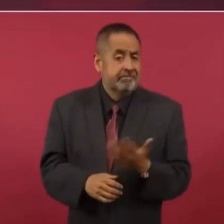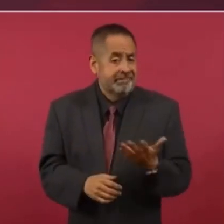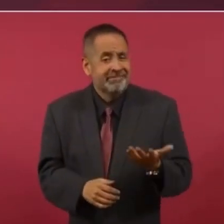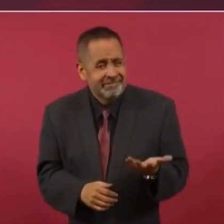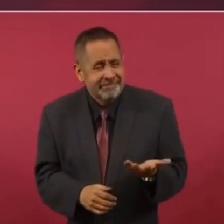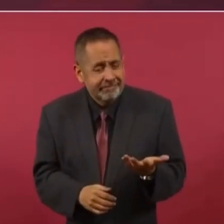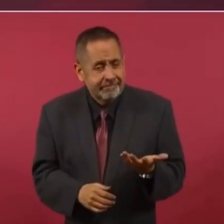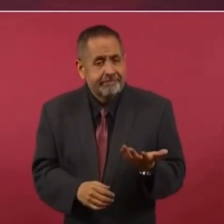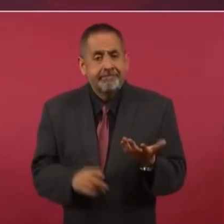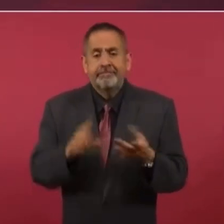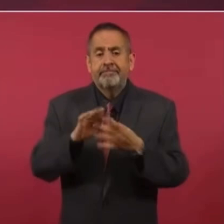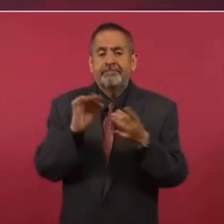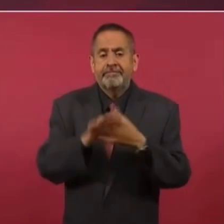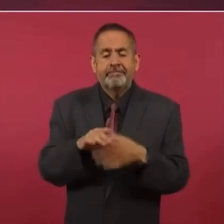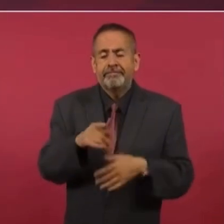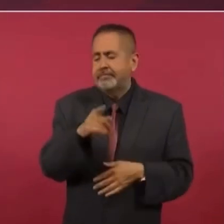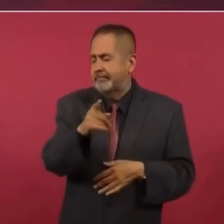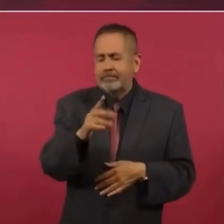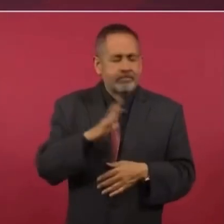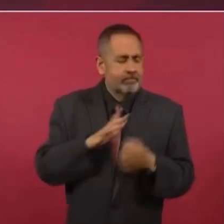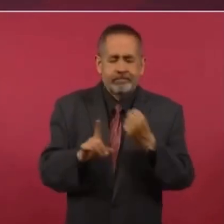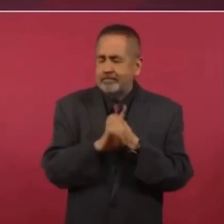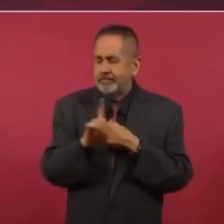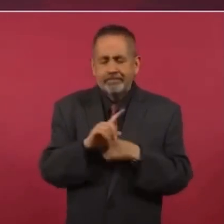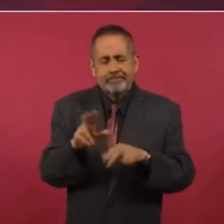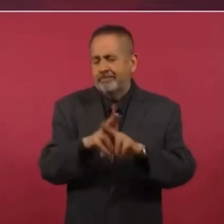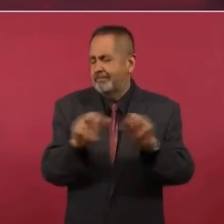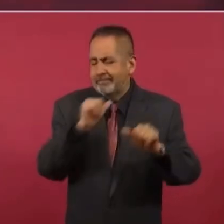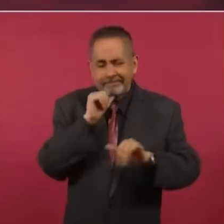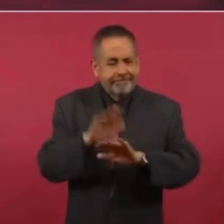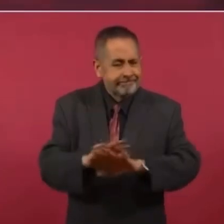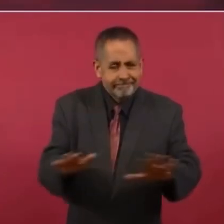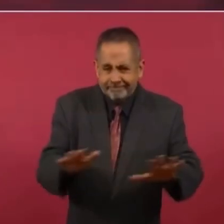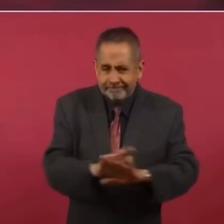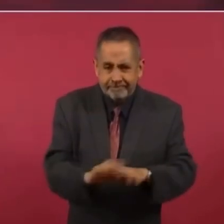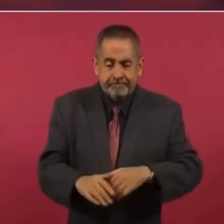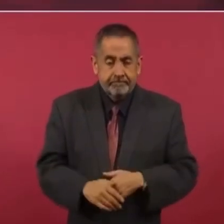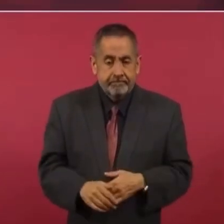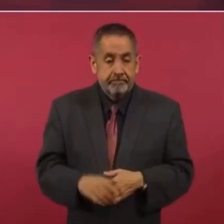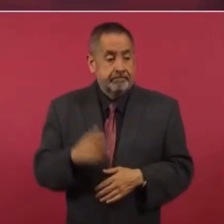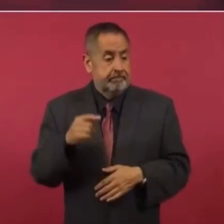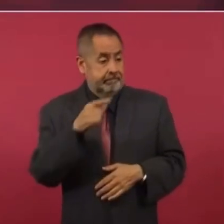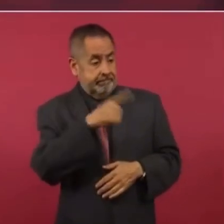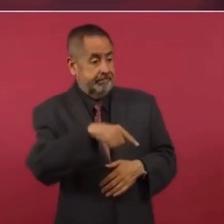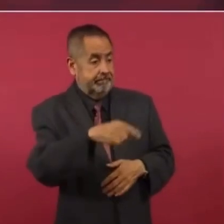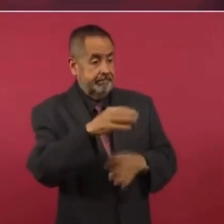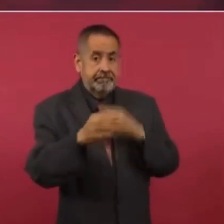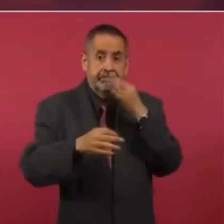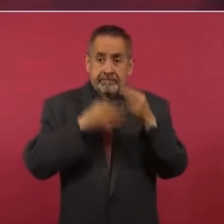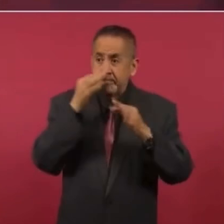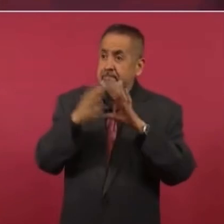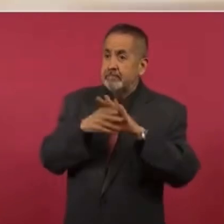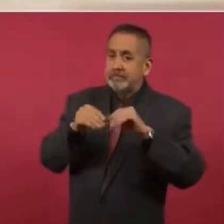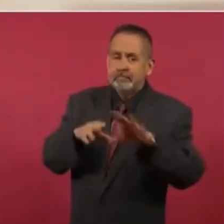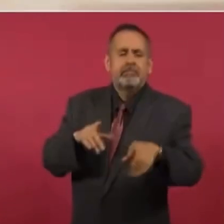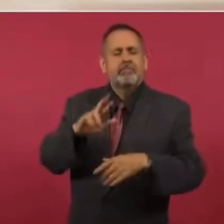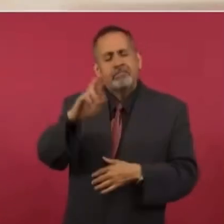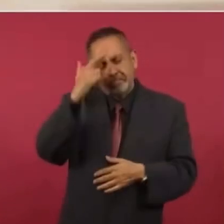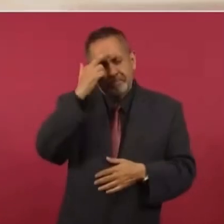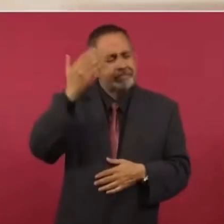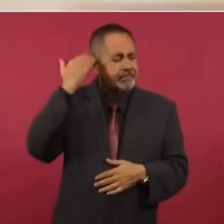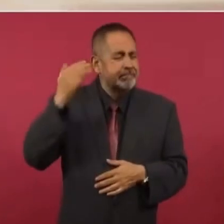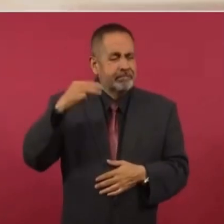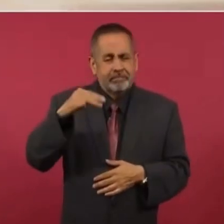hay ningún problema. Y las campañas, yo me acuerdo que Monsiváis